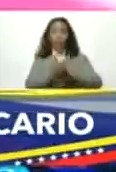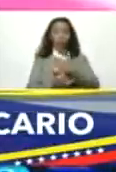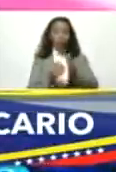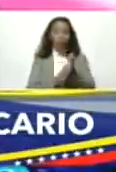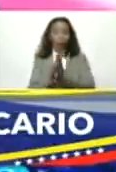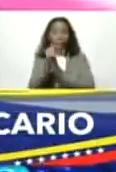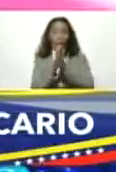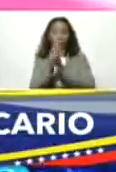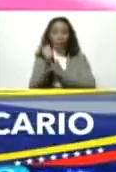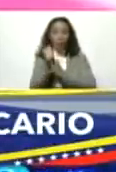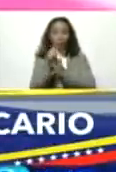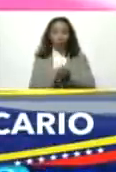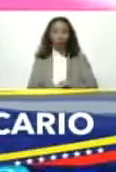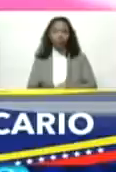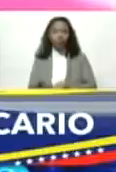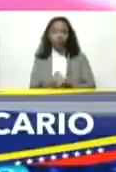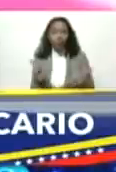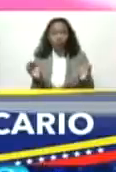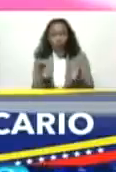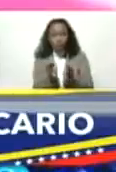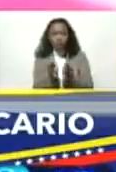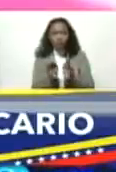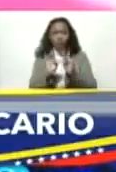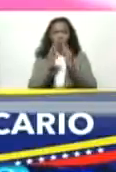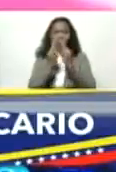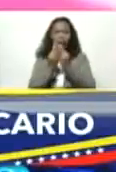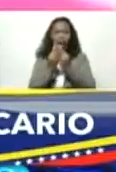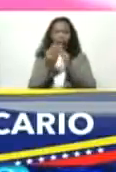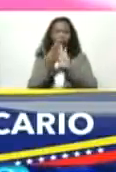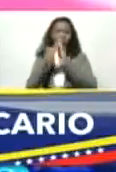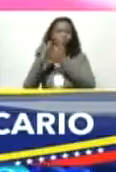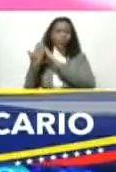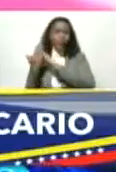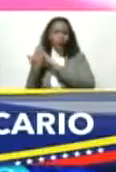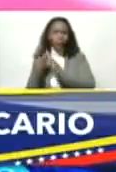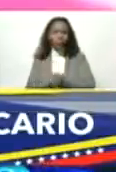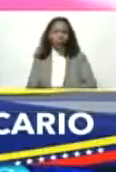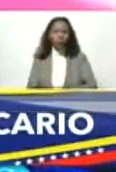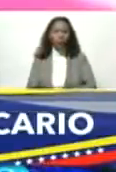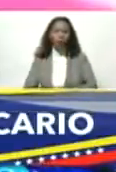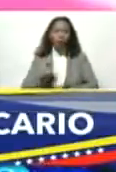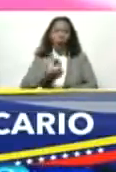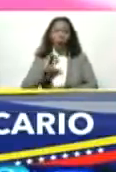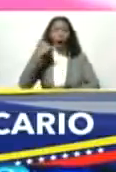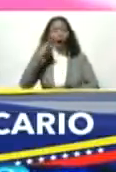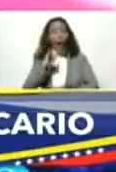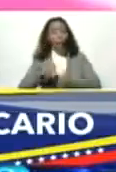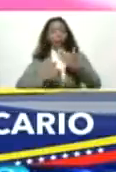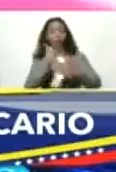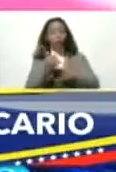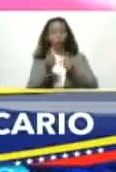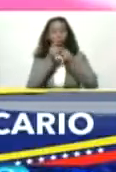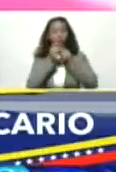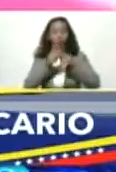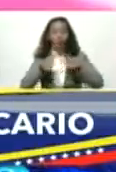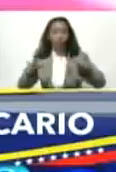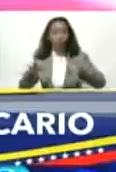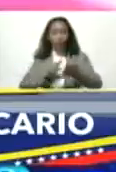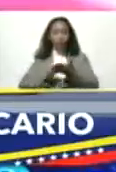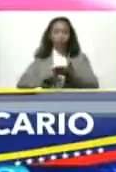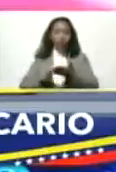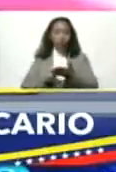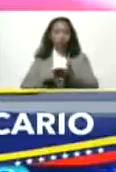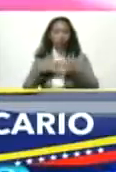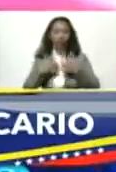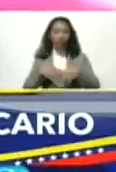emprendimientos pequeños, familiares, comunitarios, o que tiene sus proyectos de expansión, de recuperación